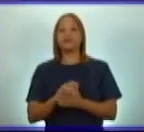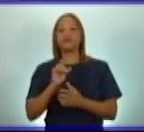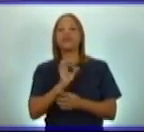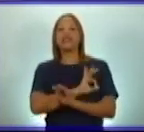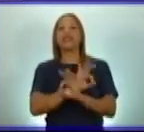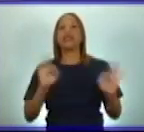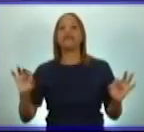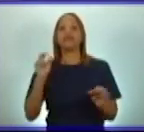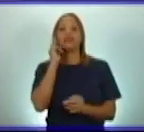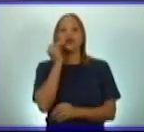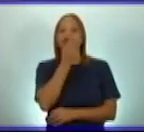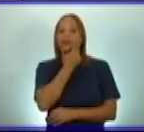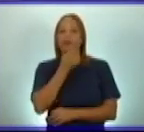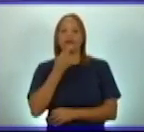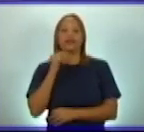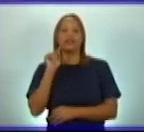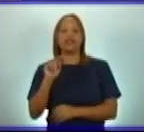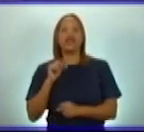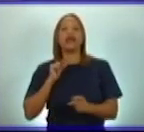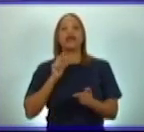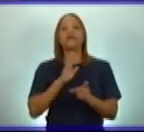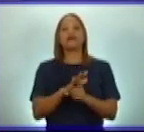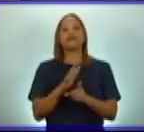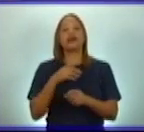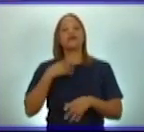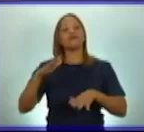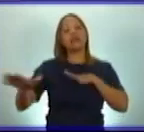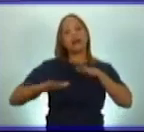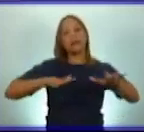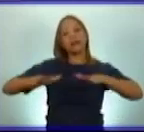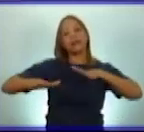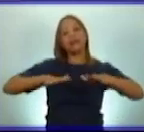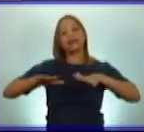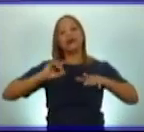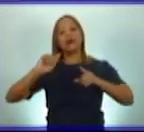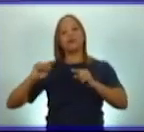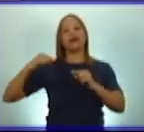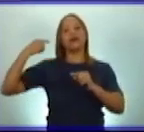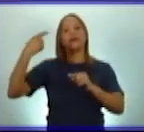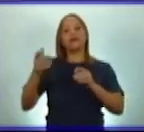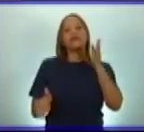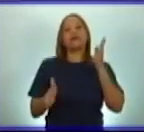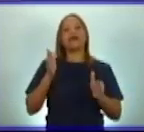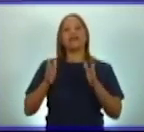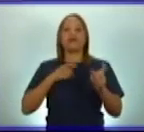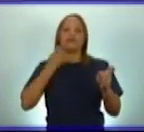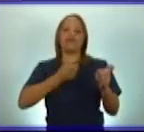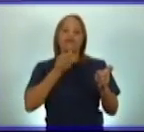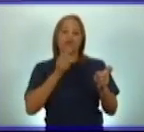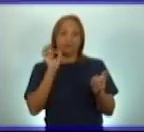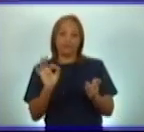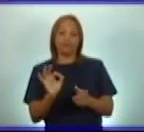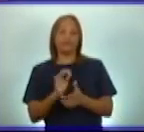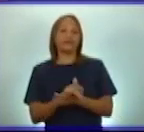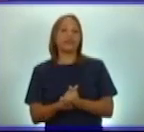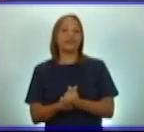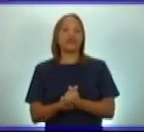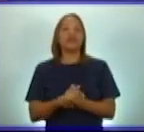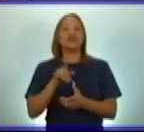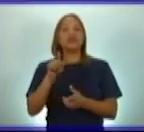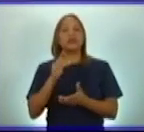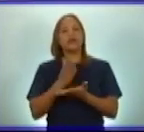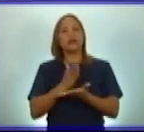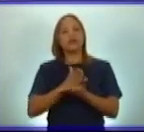Martí, comenzaron una amplia preparación para la próxima etapa de la lucha, que estudiarás